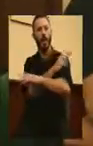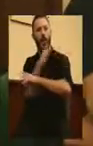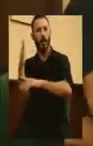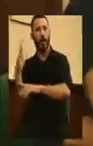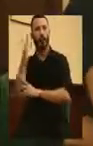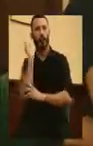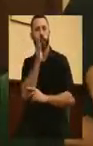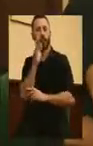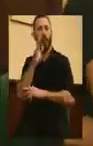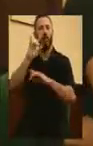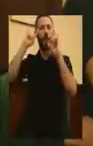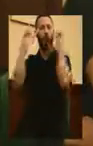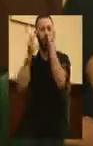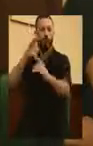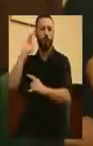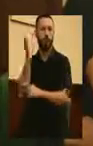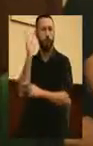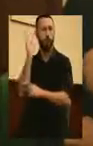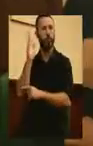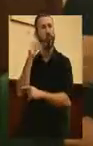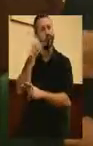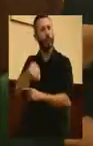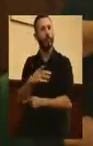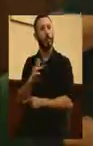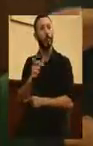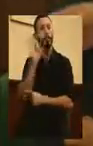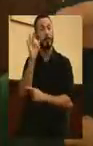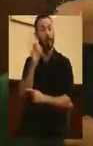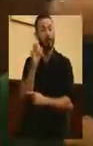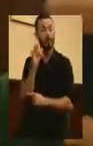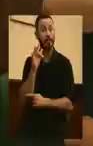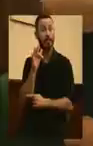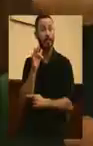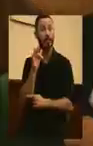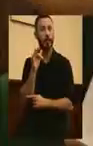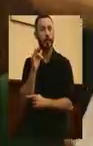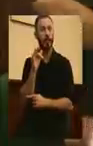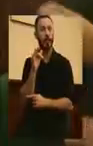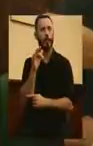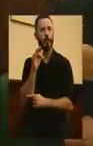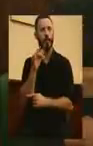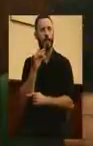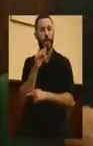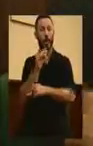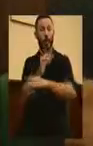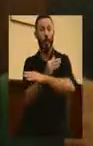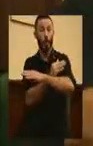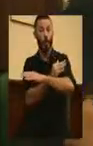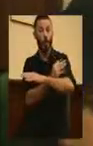los bosques, parques urbanos y reduciendo la productividad de los cultivos.